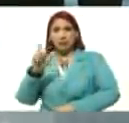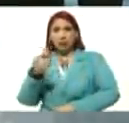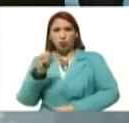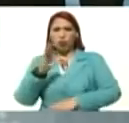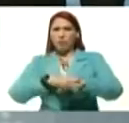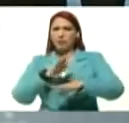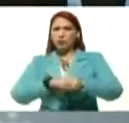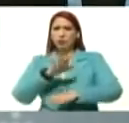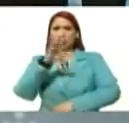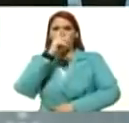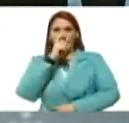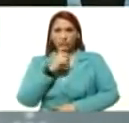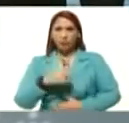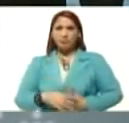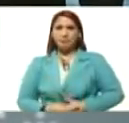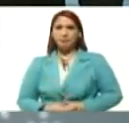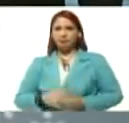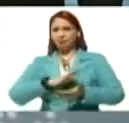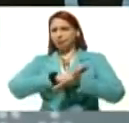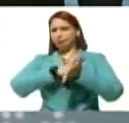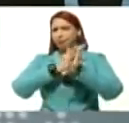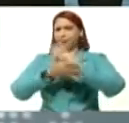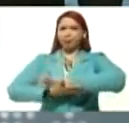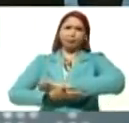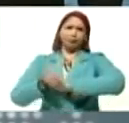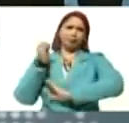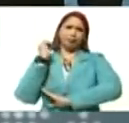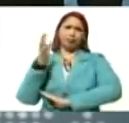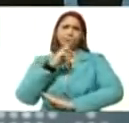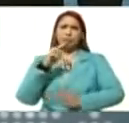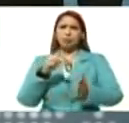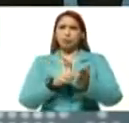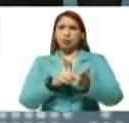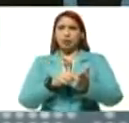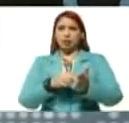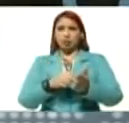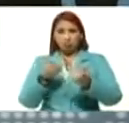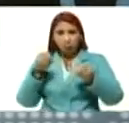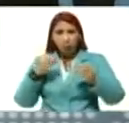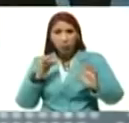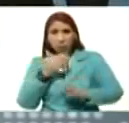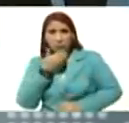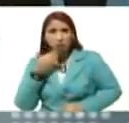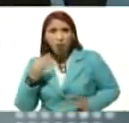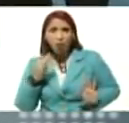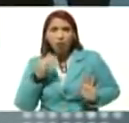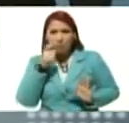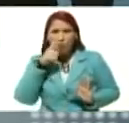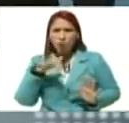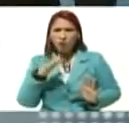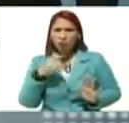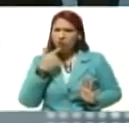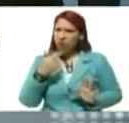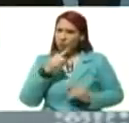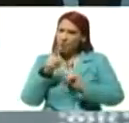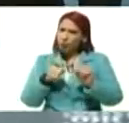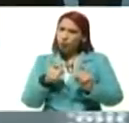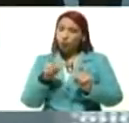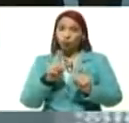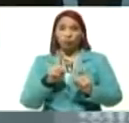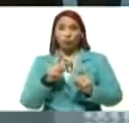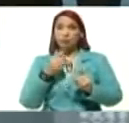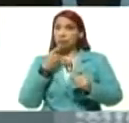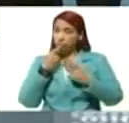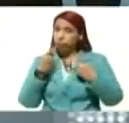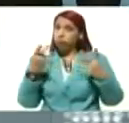años, destruyeron la asamblea nacional, le fue mejor al pueblo, digo yo, le fue mejor al pueblo, no vamos a decir